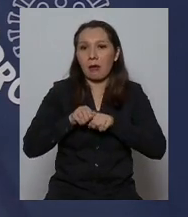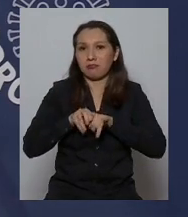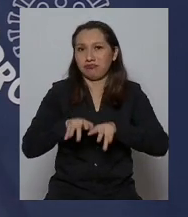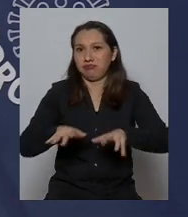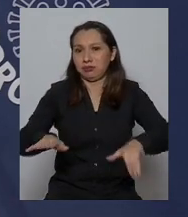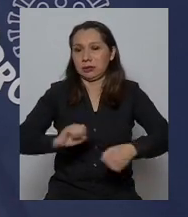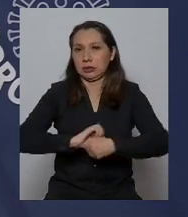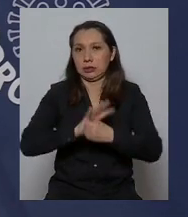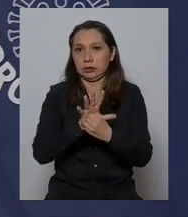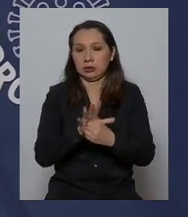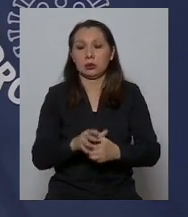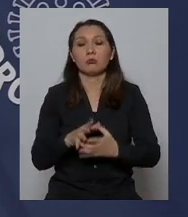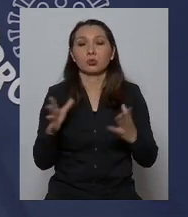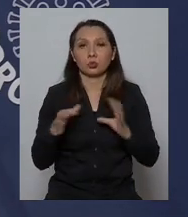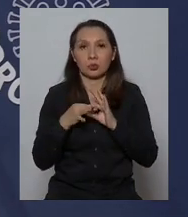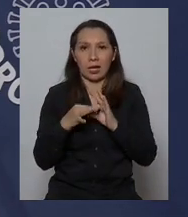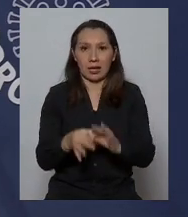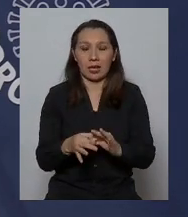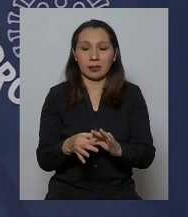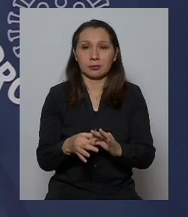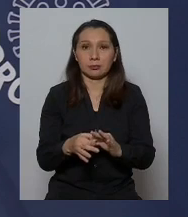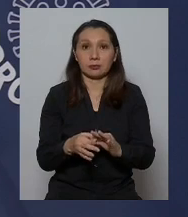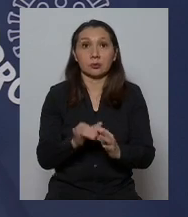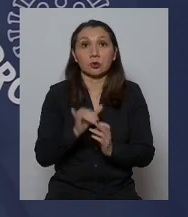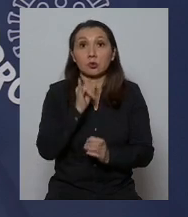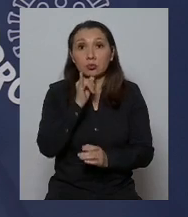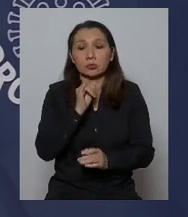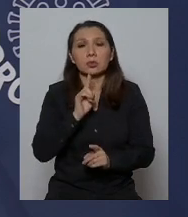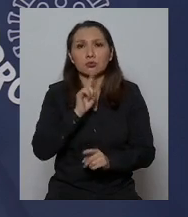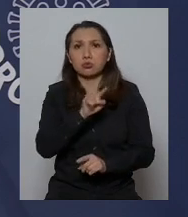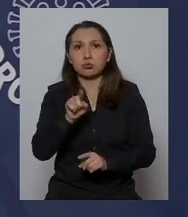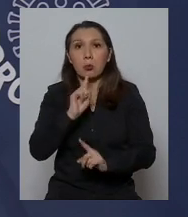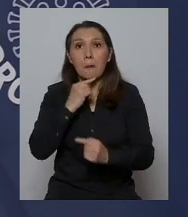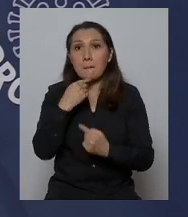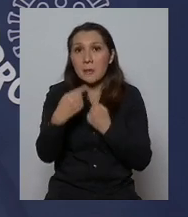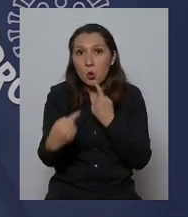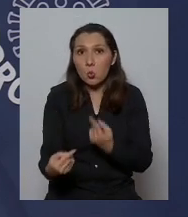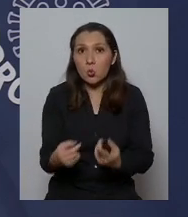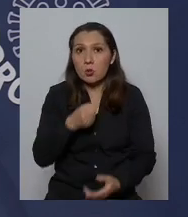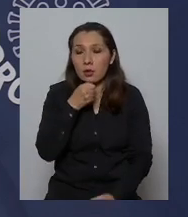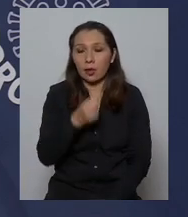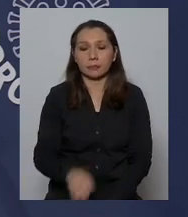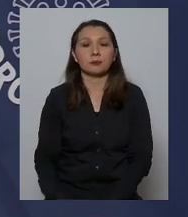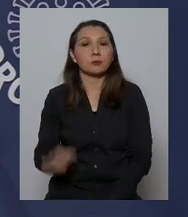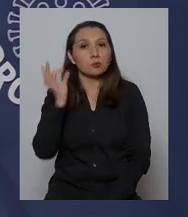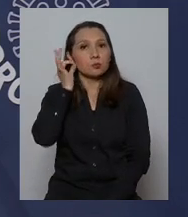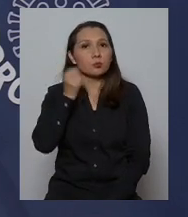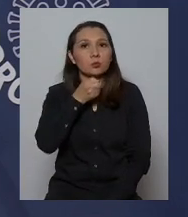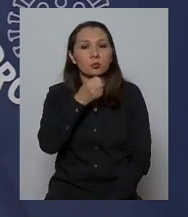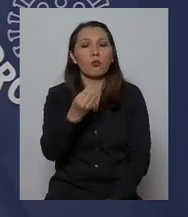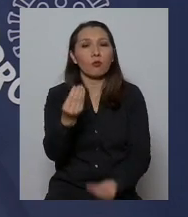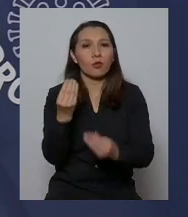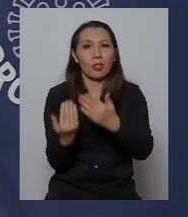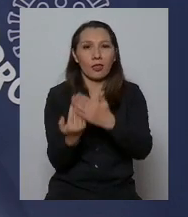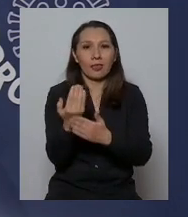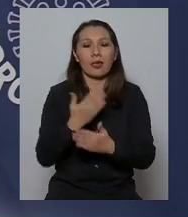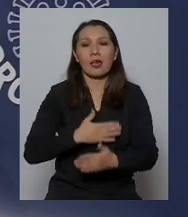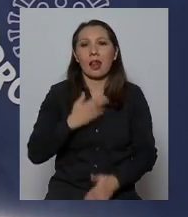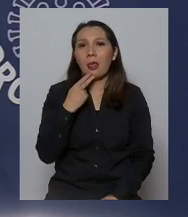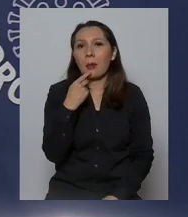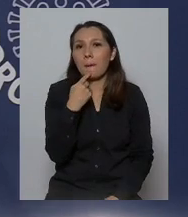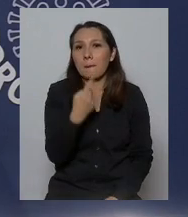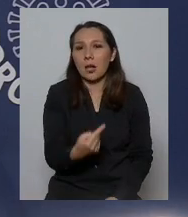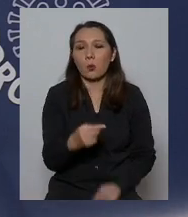pandemia muchas gracias no sé si hay preguntas hola buenos días queríamos